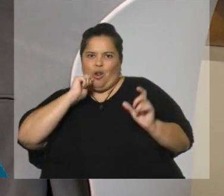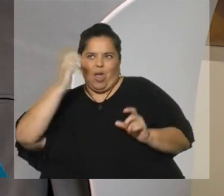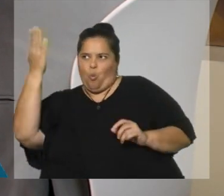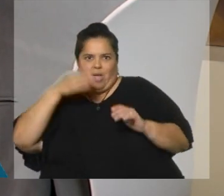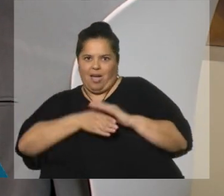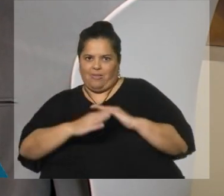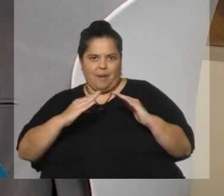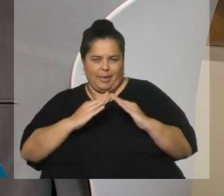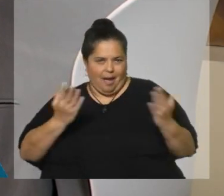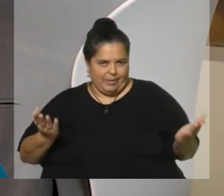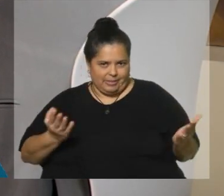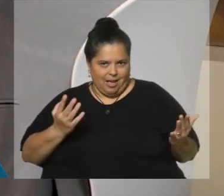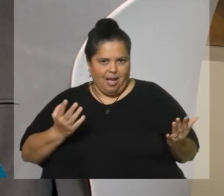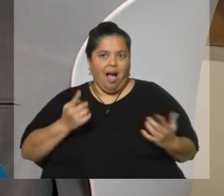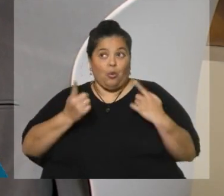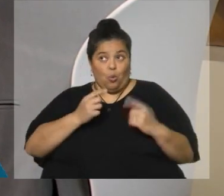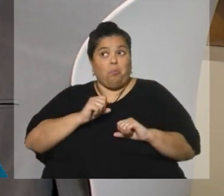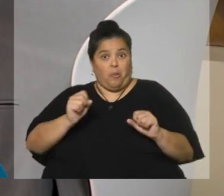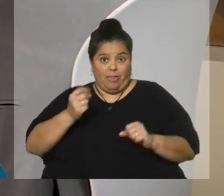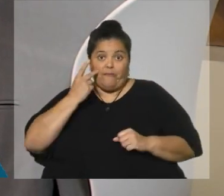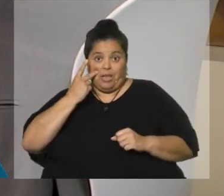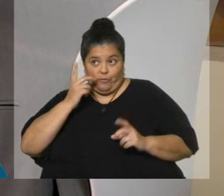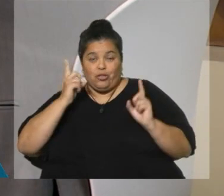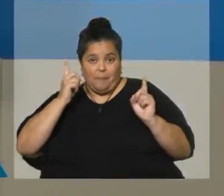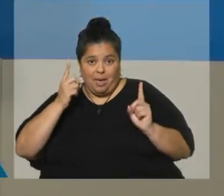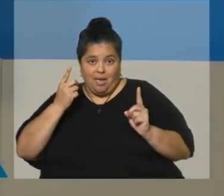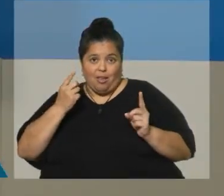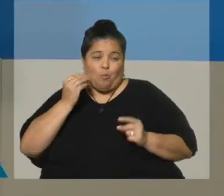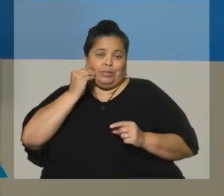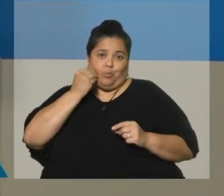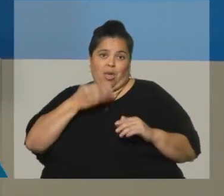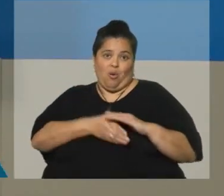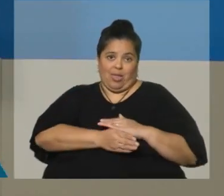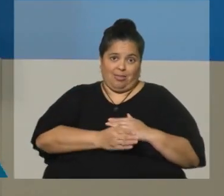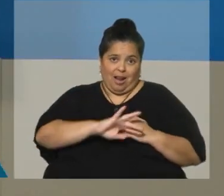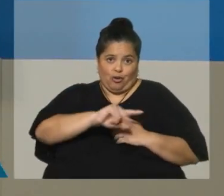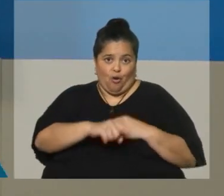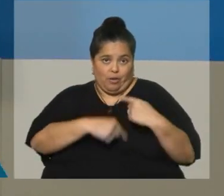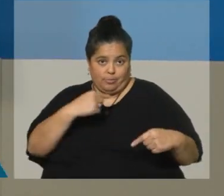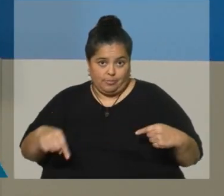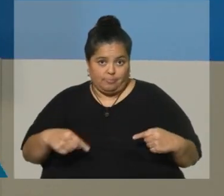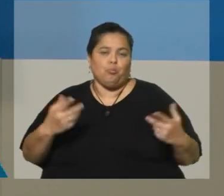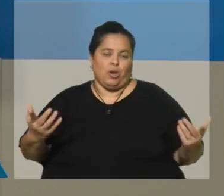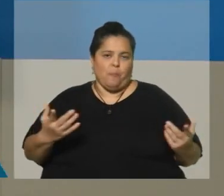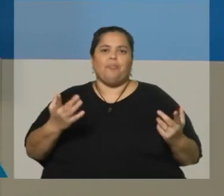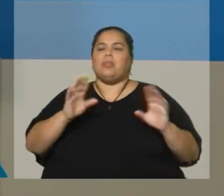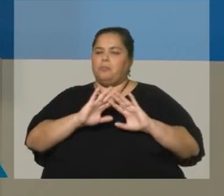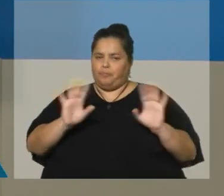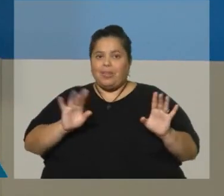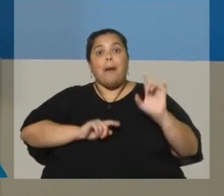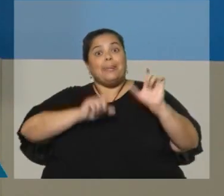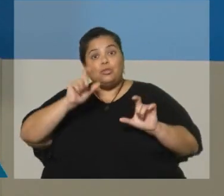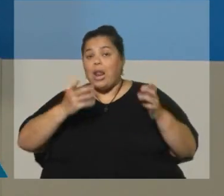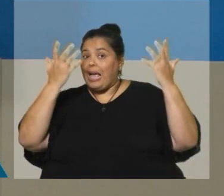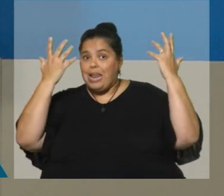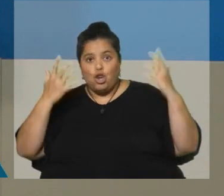resuelve, pero también hay muchas avivadas cuando hay censos, ¿no? Por supuesto, por supuesto. Acá lo primero a decir es que aquellos que luego no quieran abrir